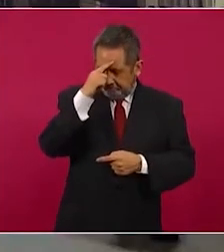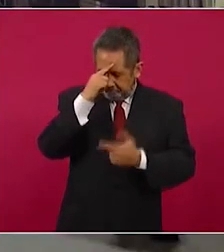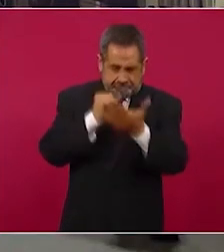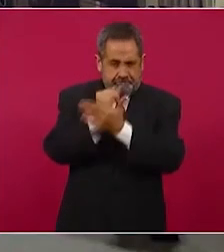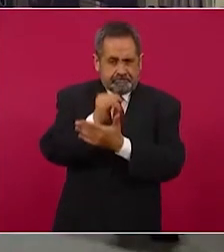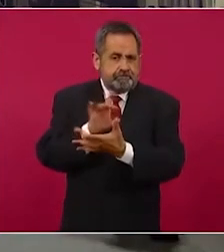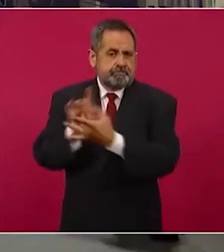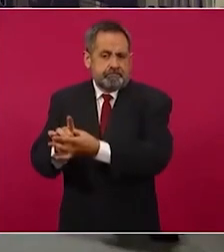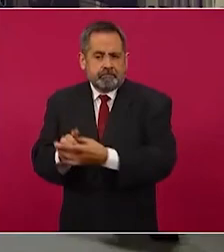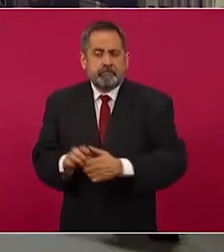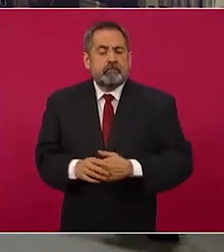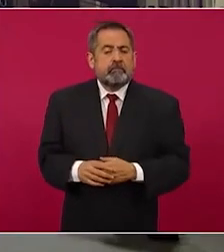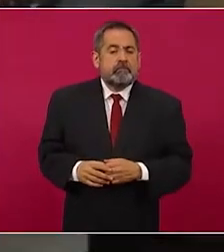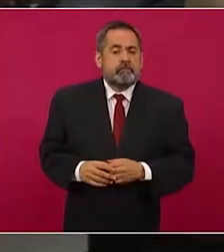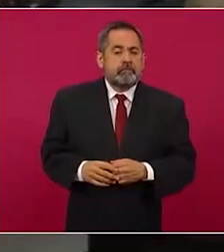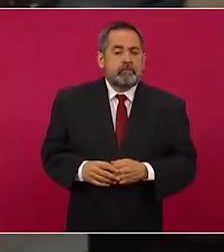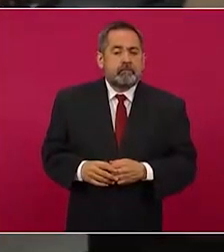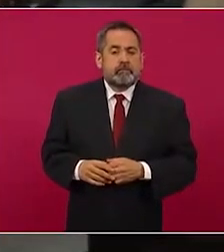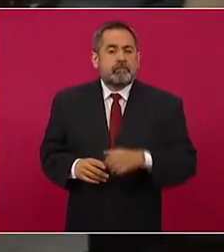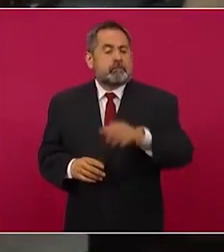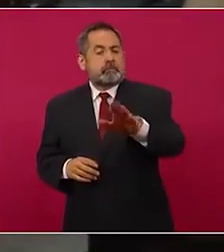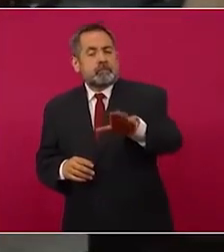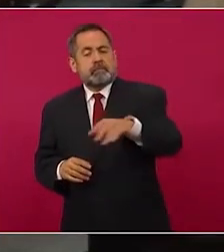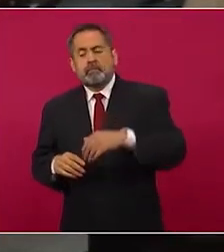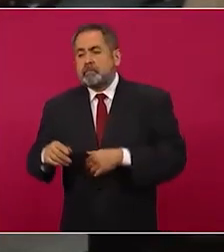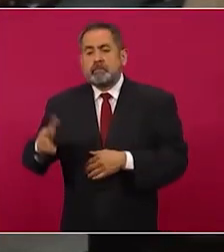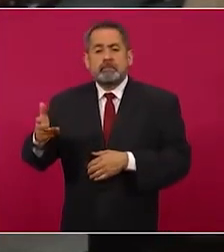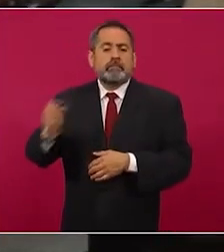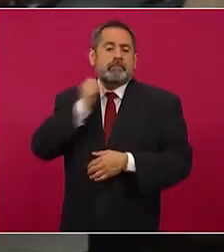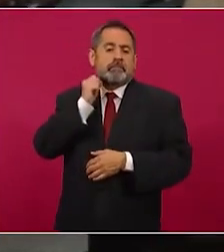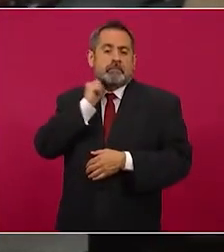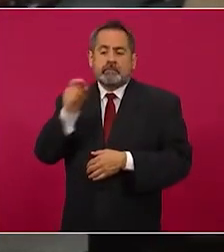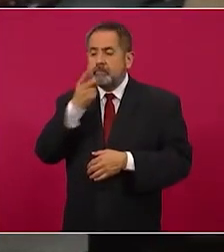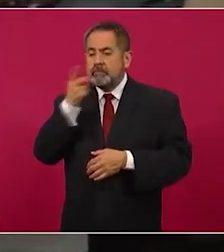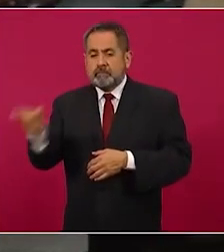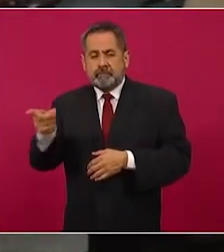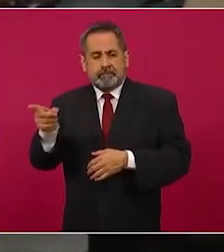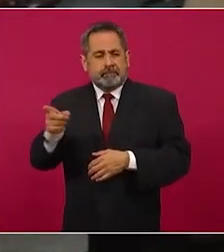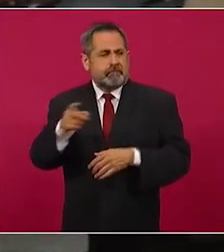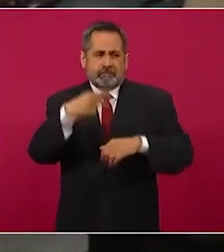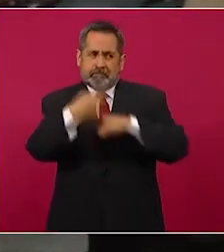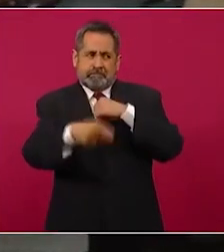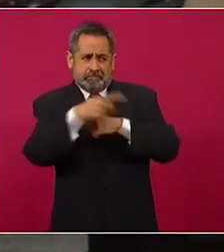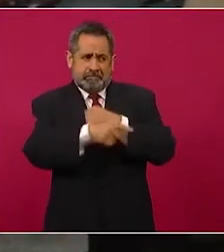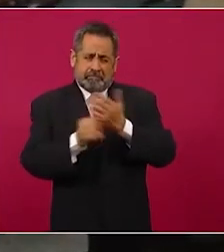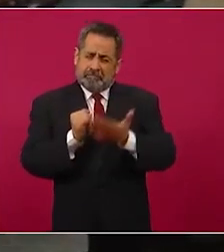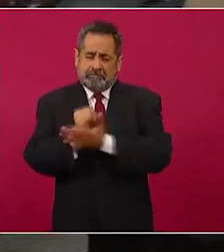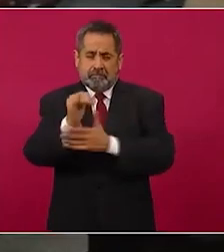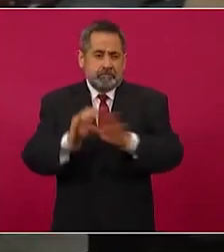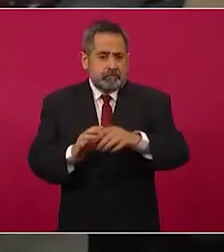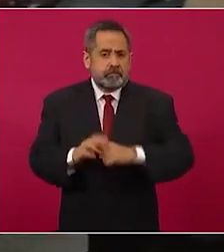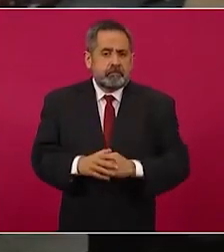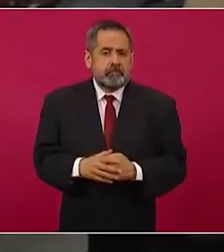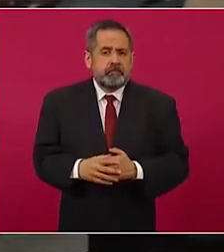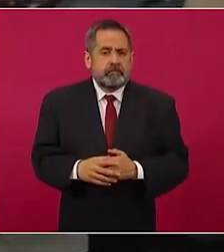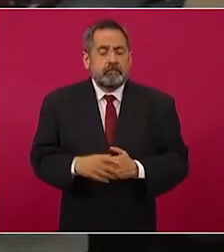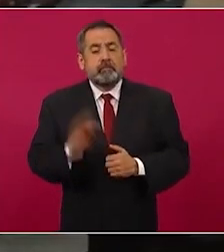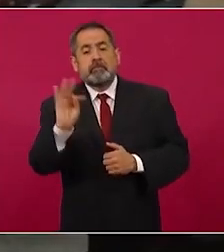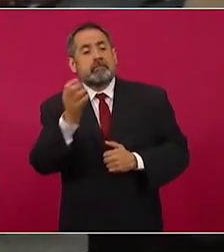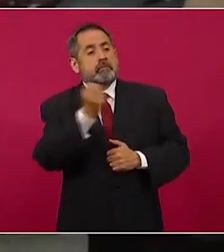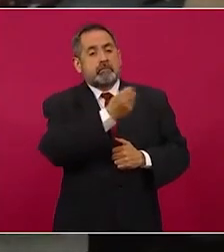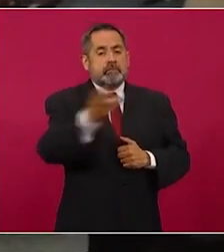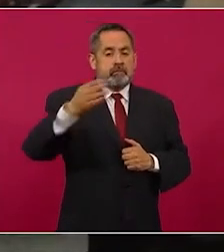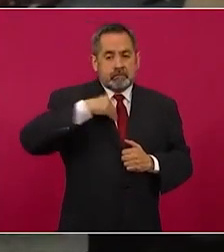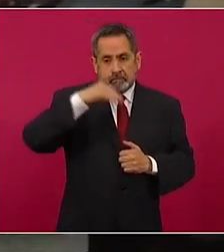advierte el senador son peligros de este radicalismo, presidente, y le leo textual. Los que creen que siendo más radicales